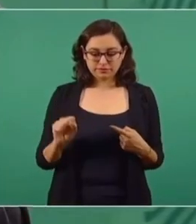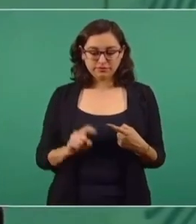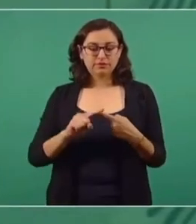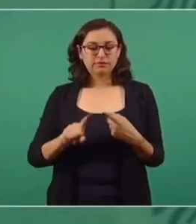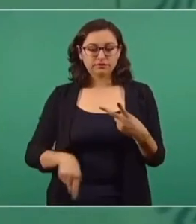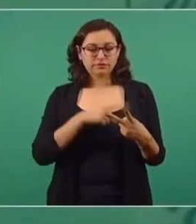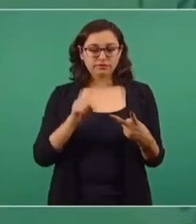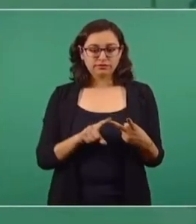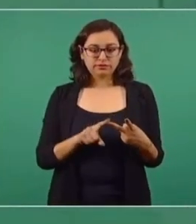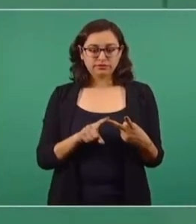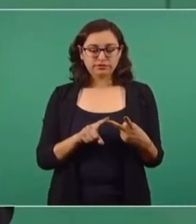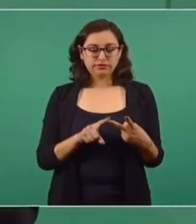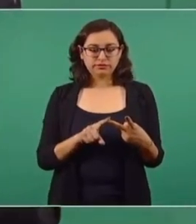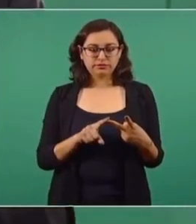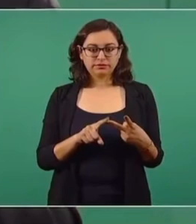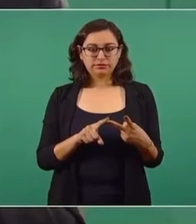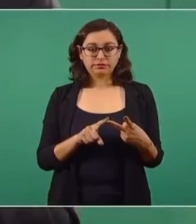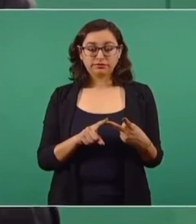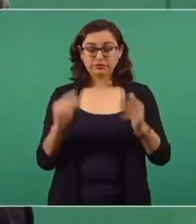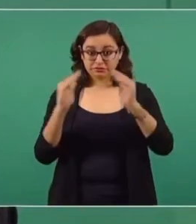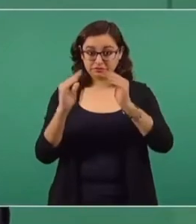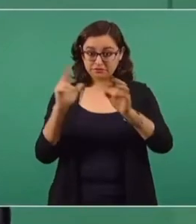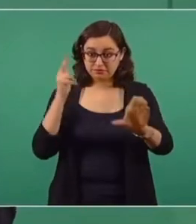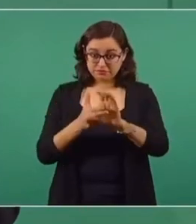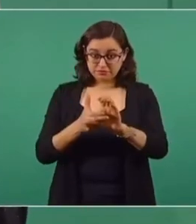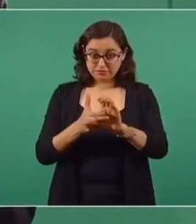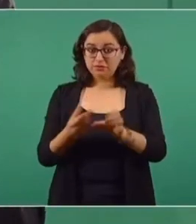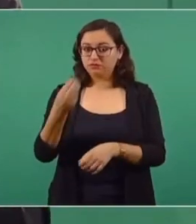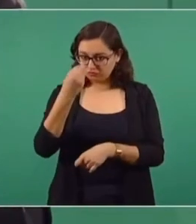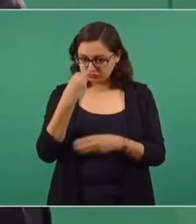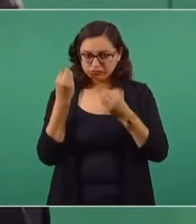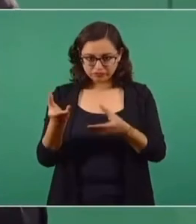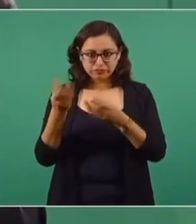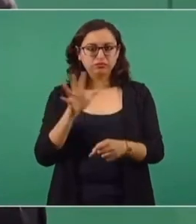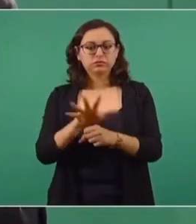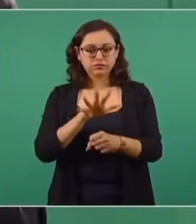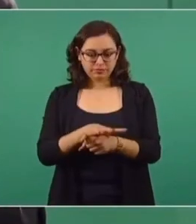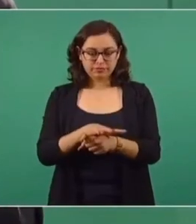que en los internados no les falte la alimentación,